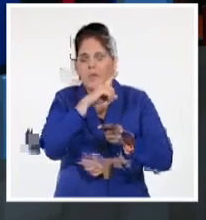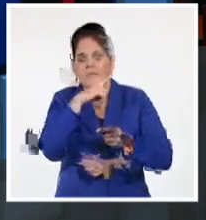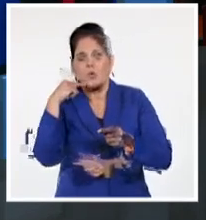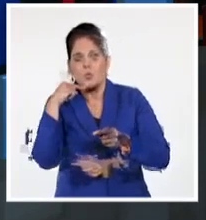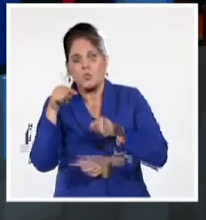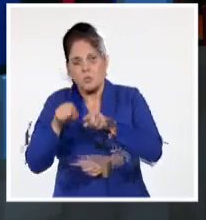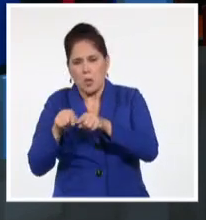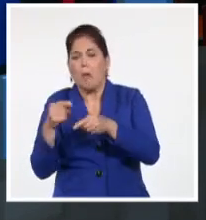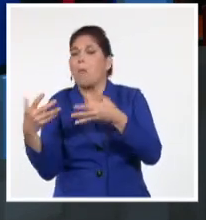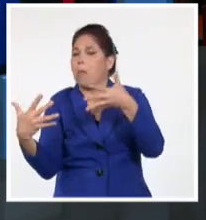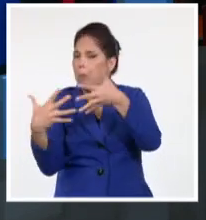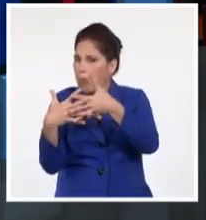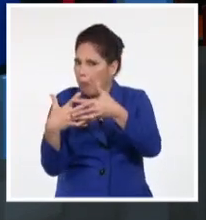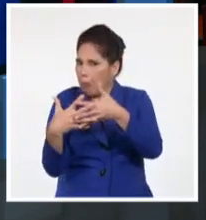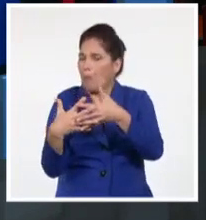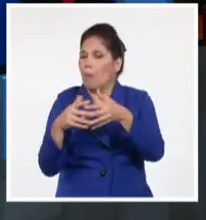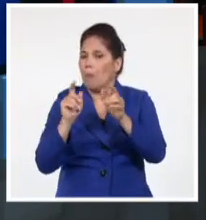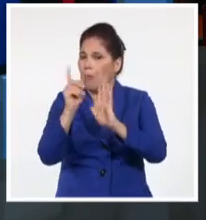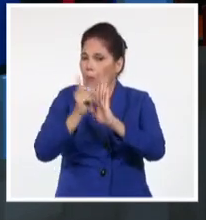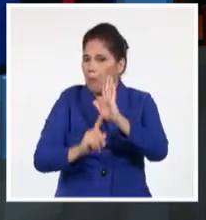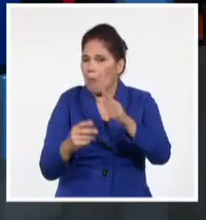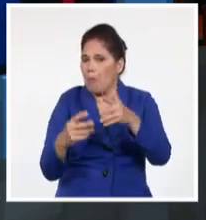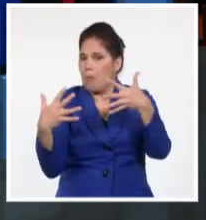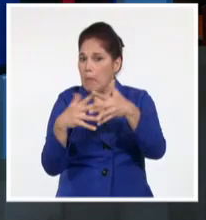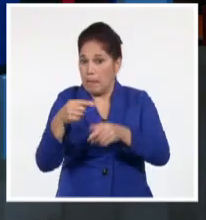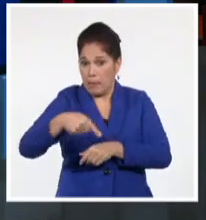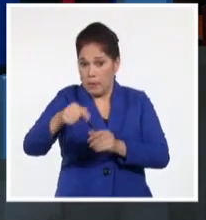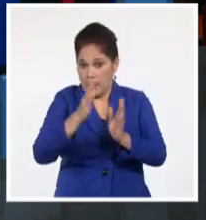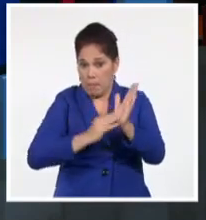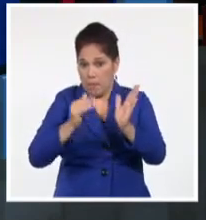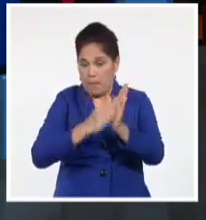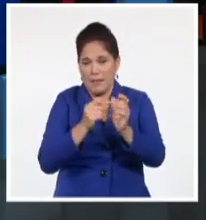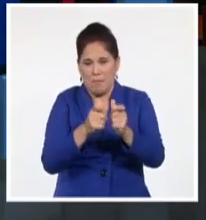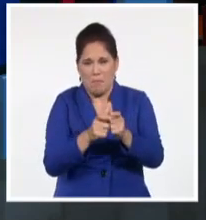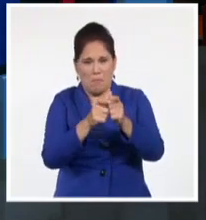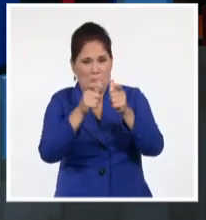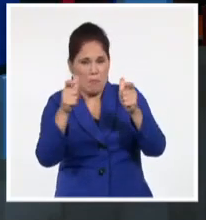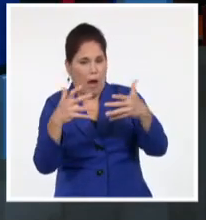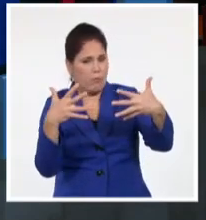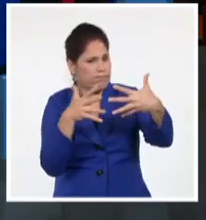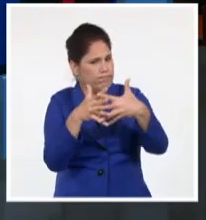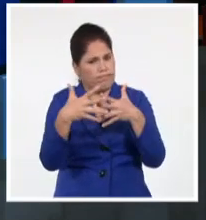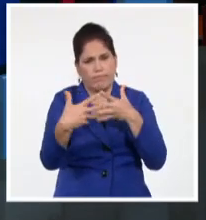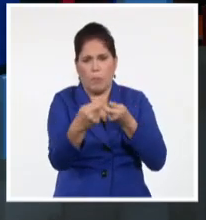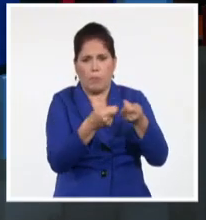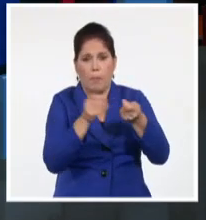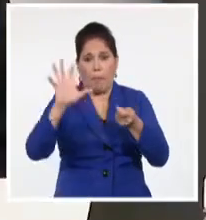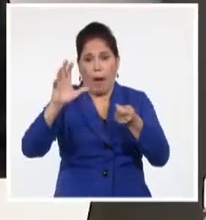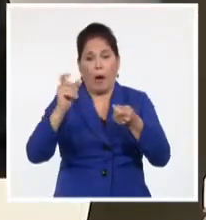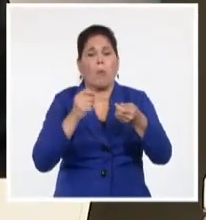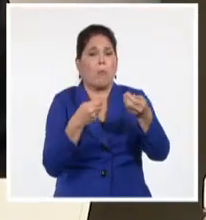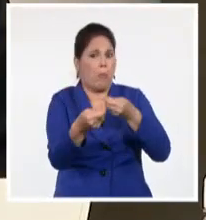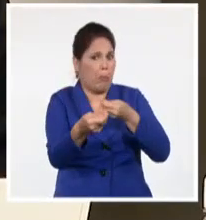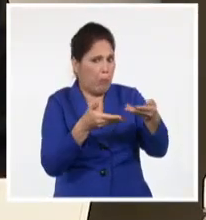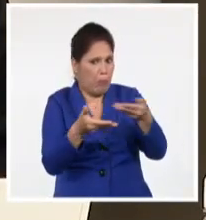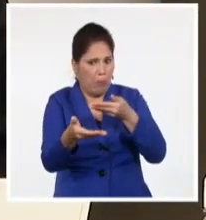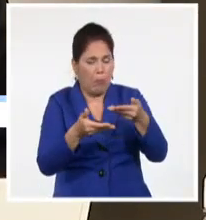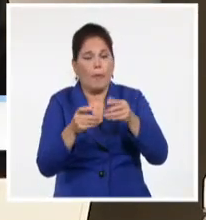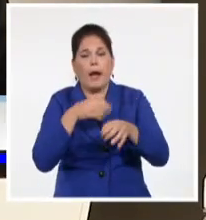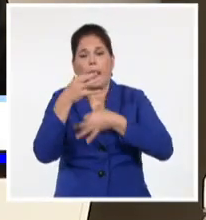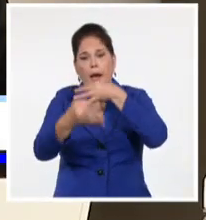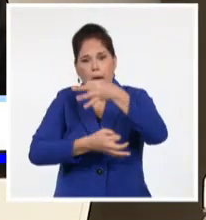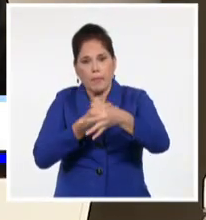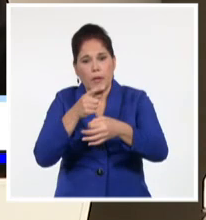operaciones del sector energético. Anunció además que en los próximos meses aumentarán las transacciones en esa moneda. Don Mesa también